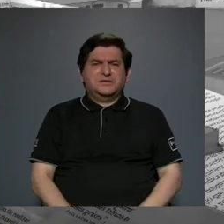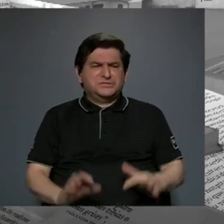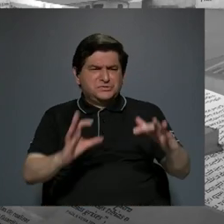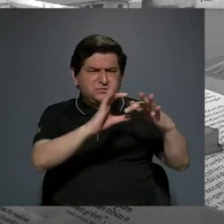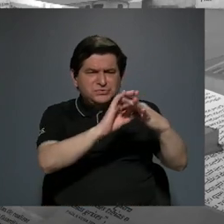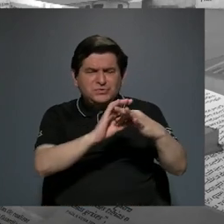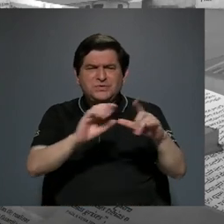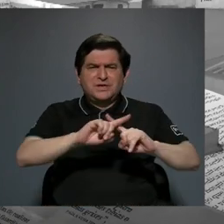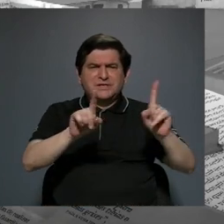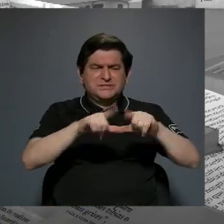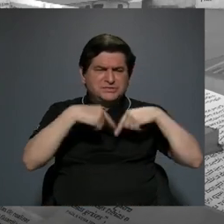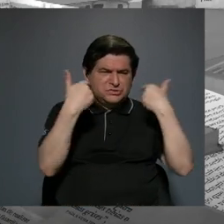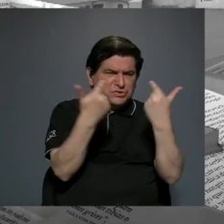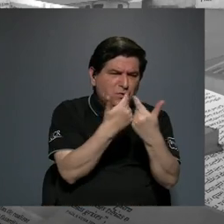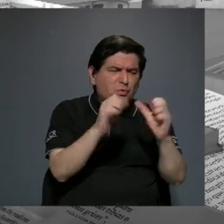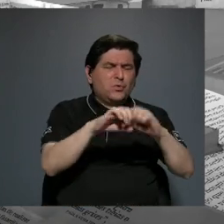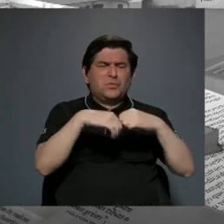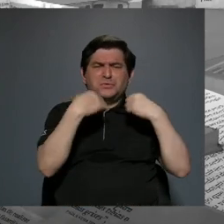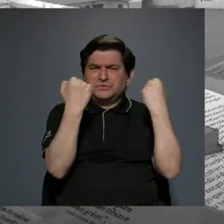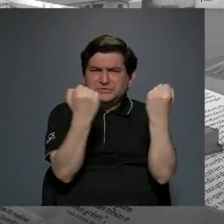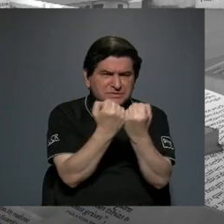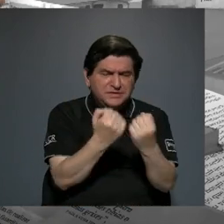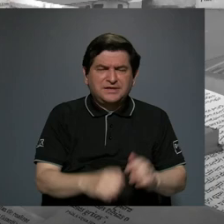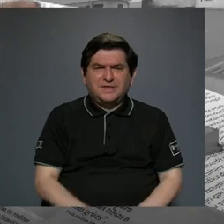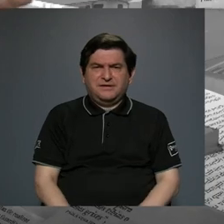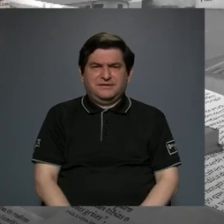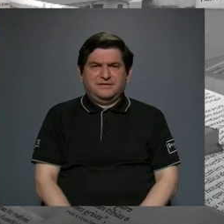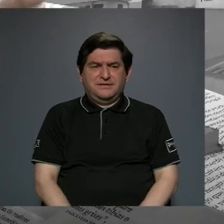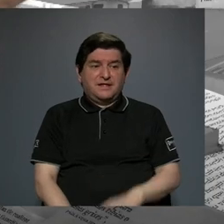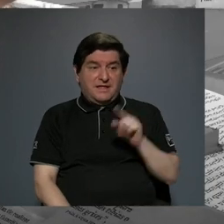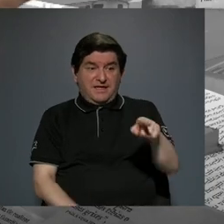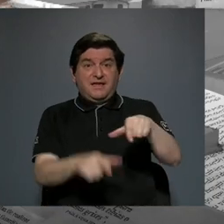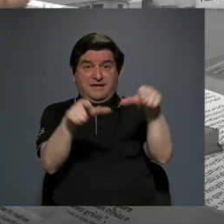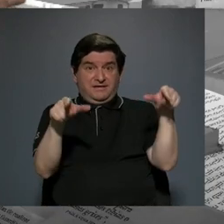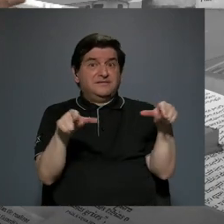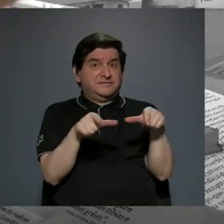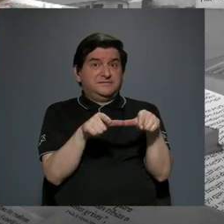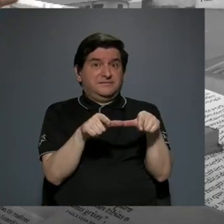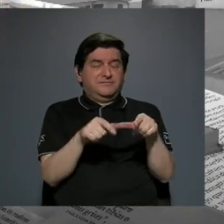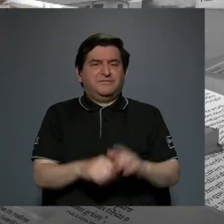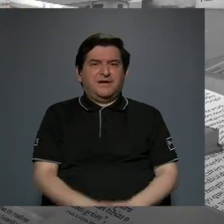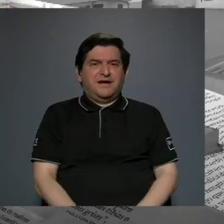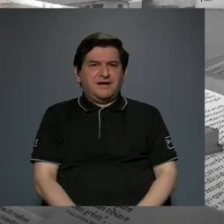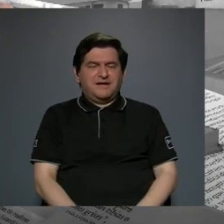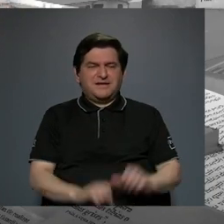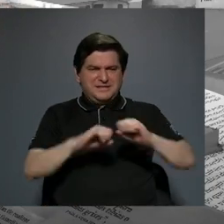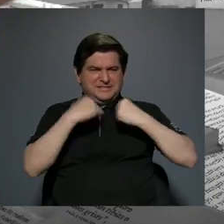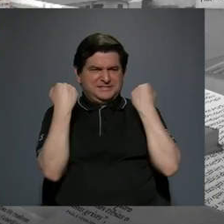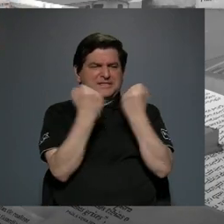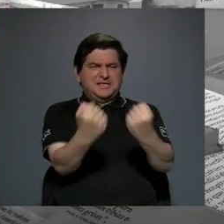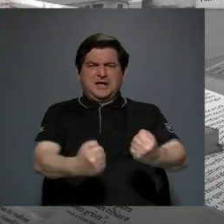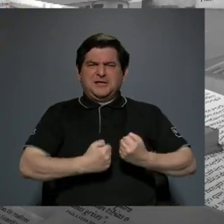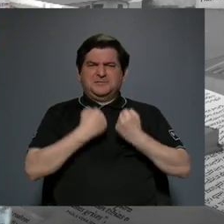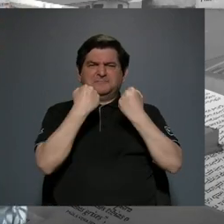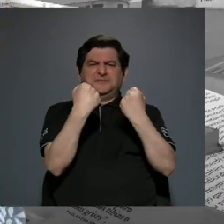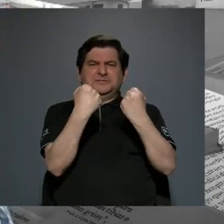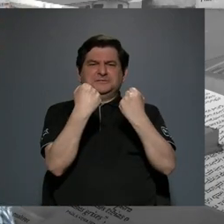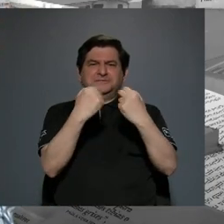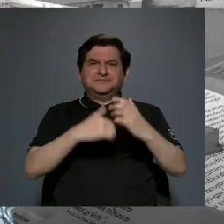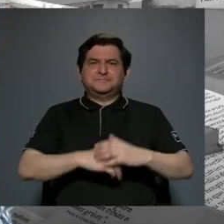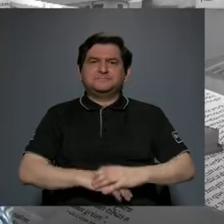gremios, muchas organizaciones, suena que en ese lugar el sector sindical está fortalecido.